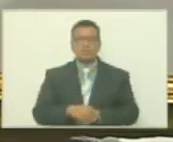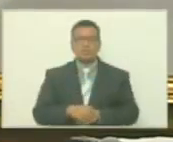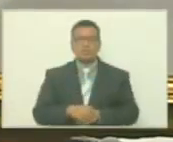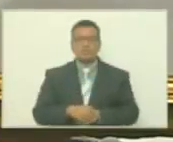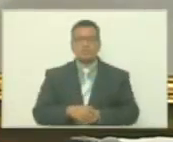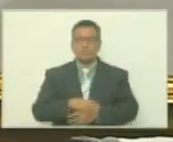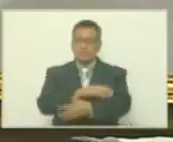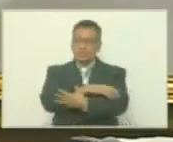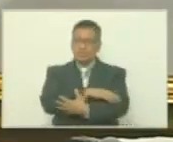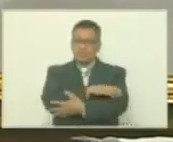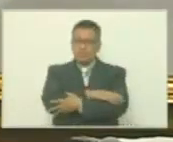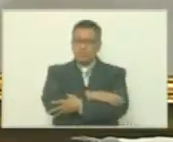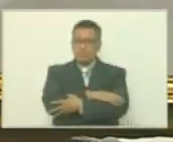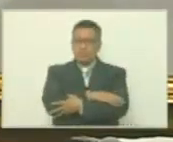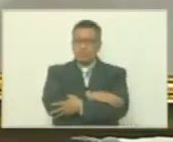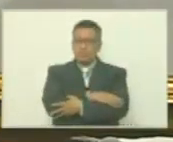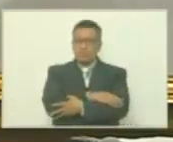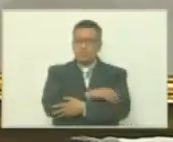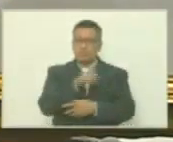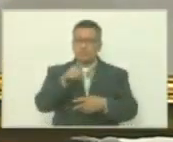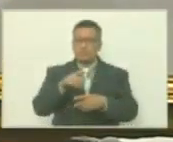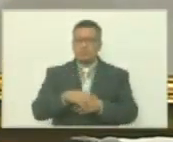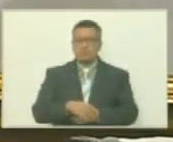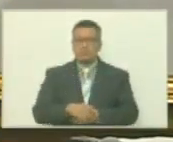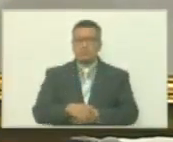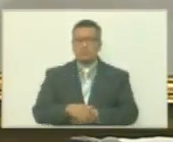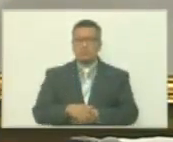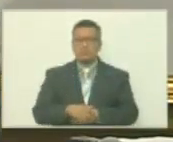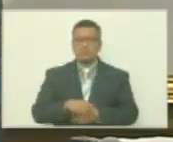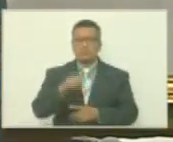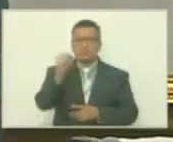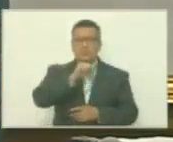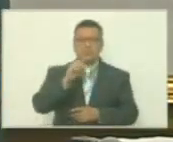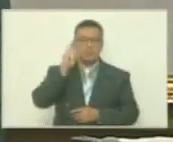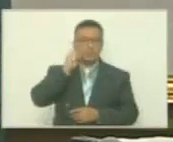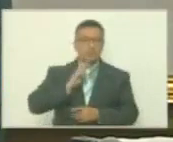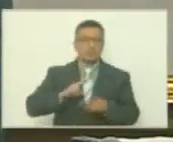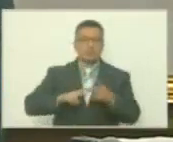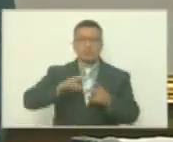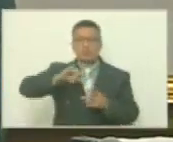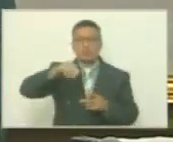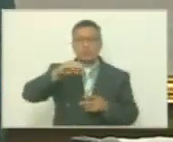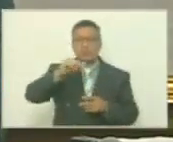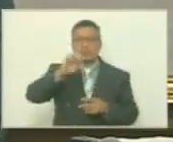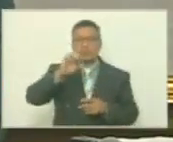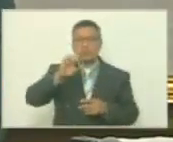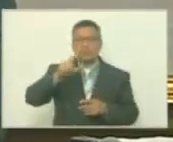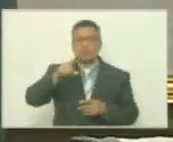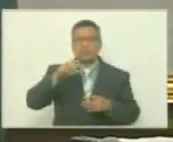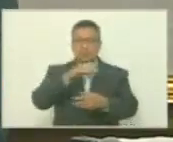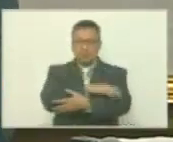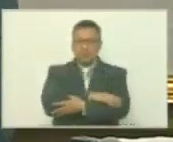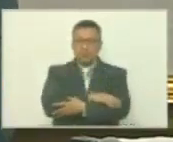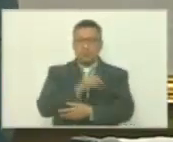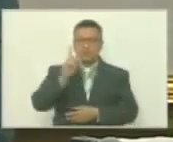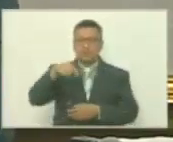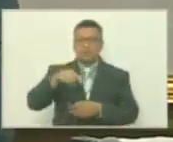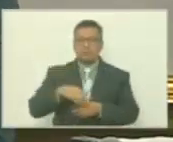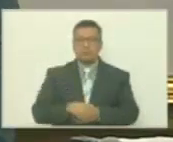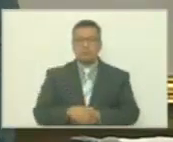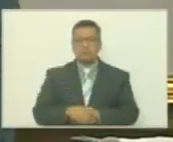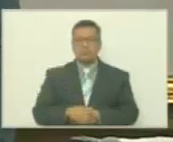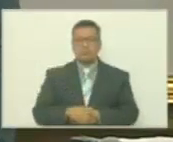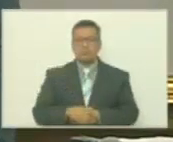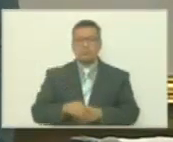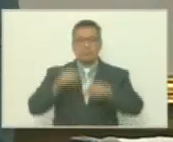abrazos el de Simón Bolívar y José de San Martín pero abrazos también el